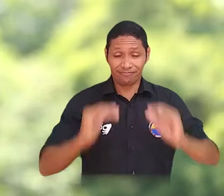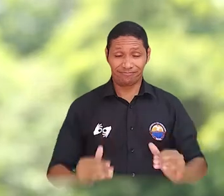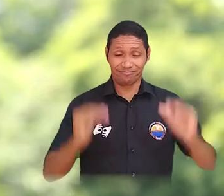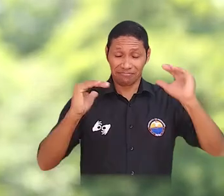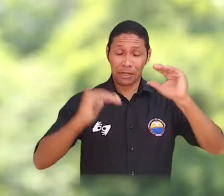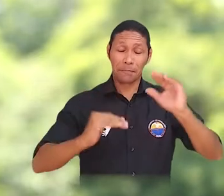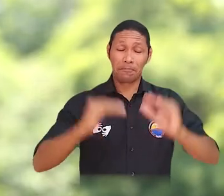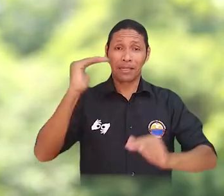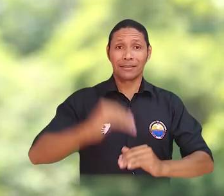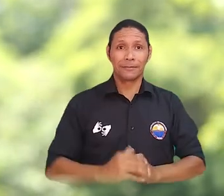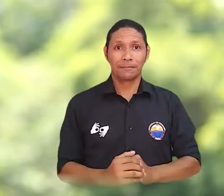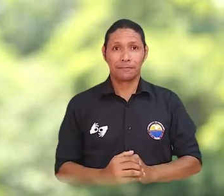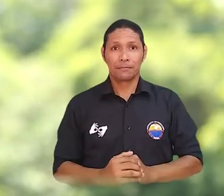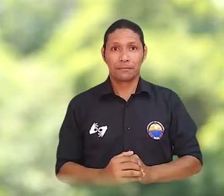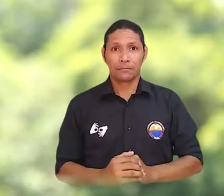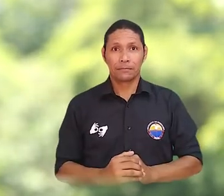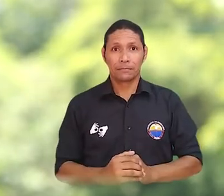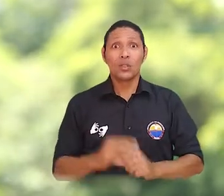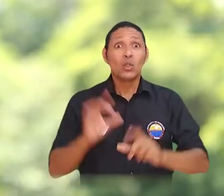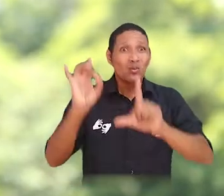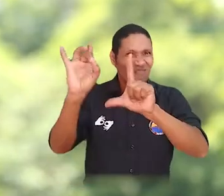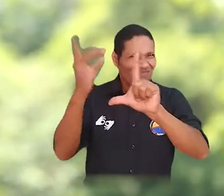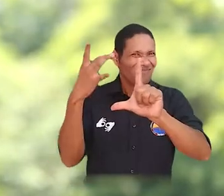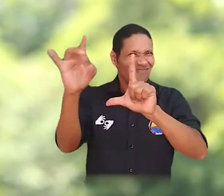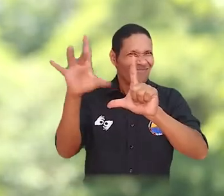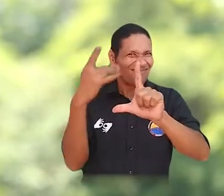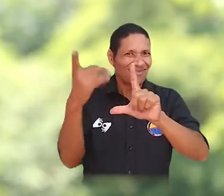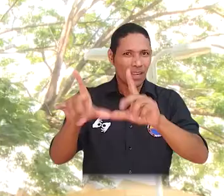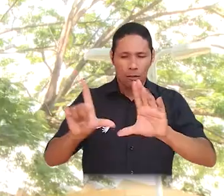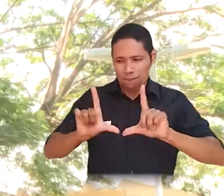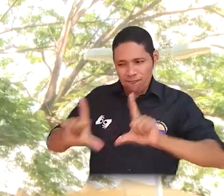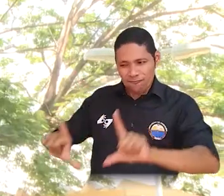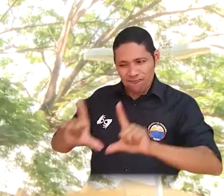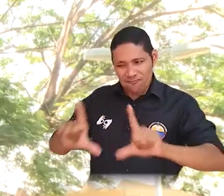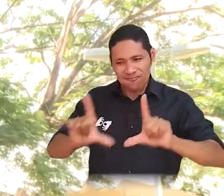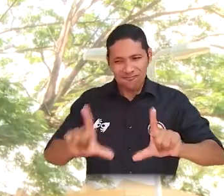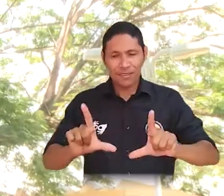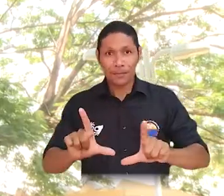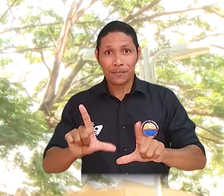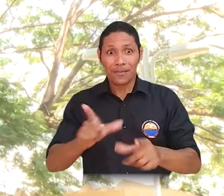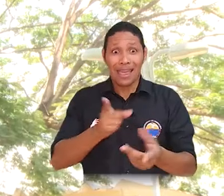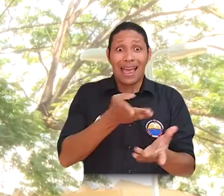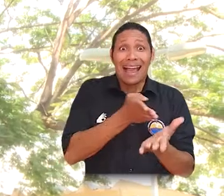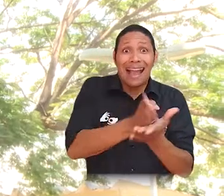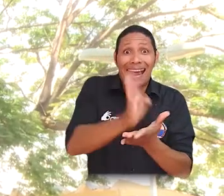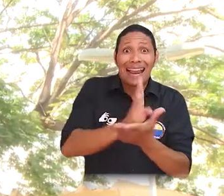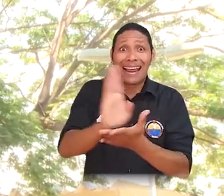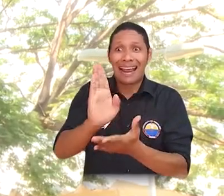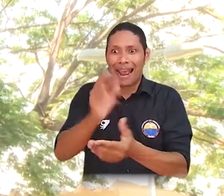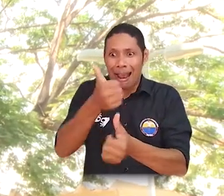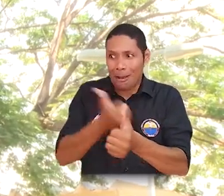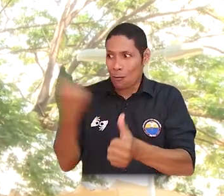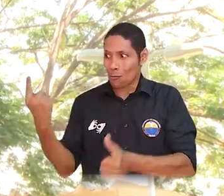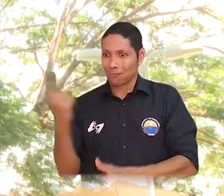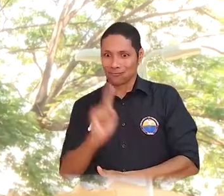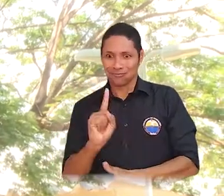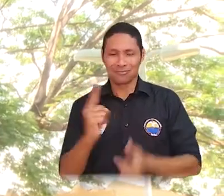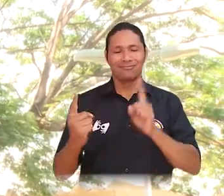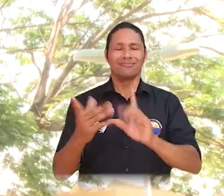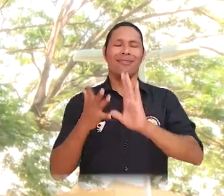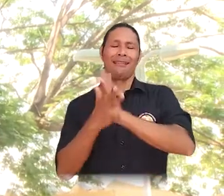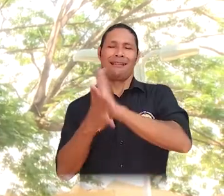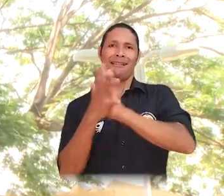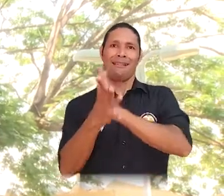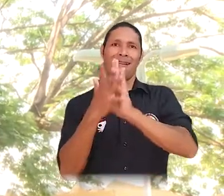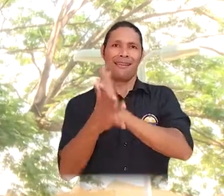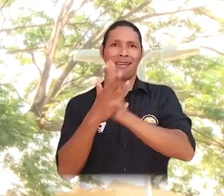del territorio y del mejoramiento de la calidad de vida de las comunidades. En medio de la transmisión virtual de la ceremonia, un representante de